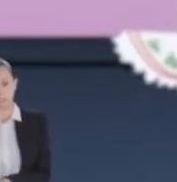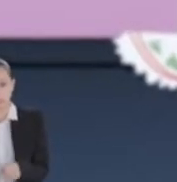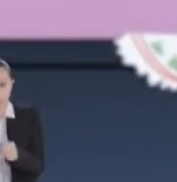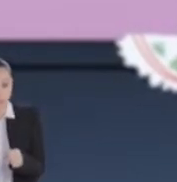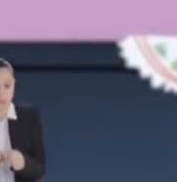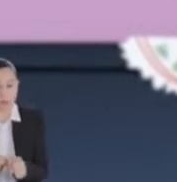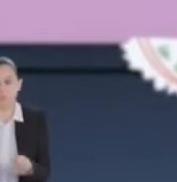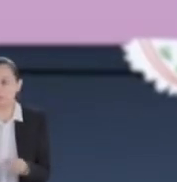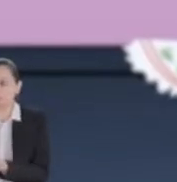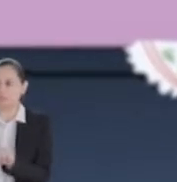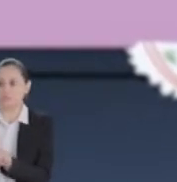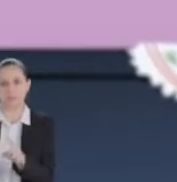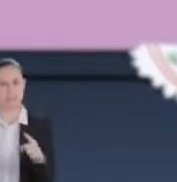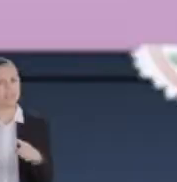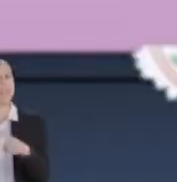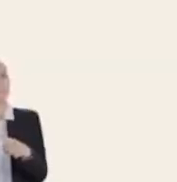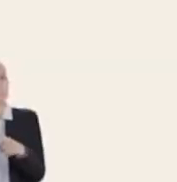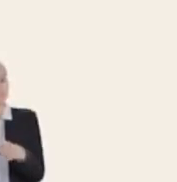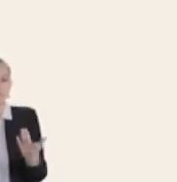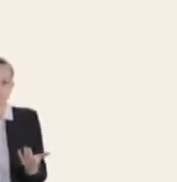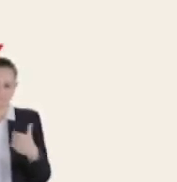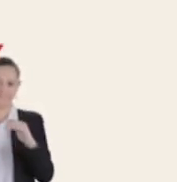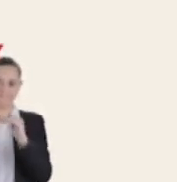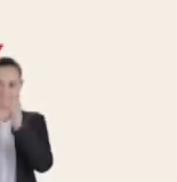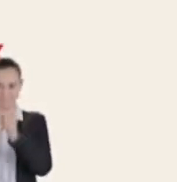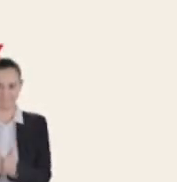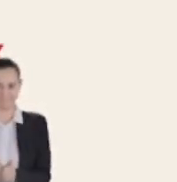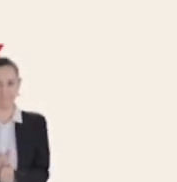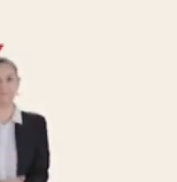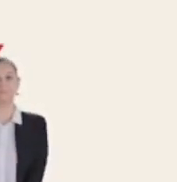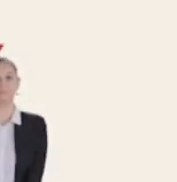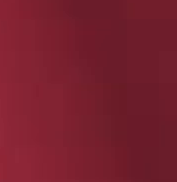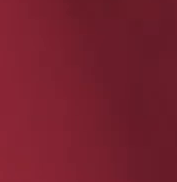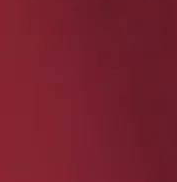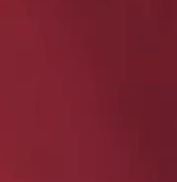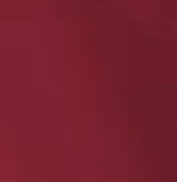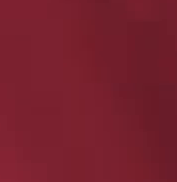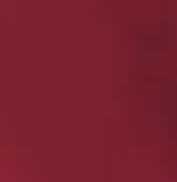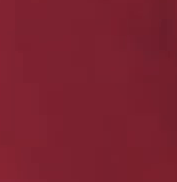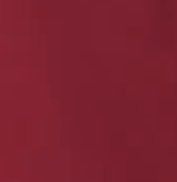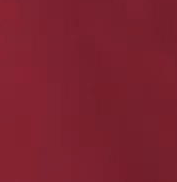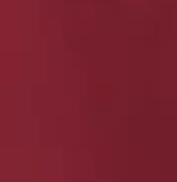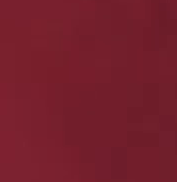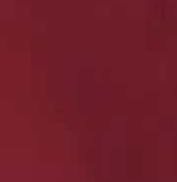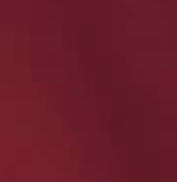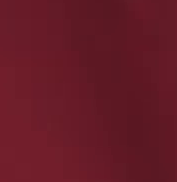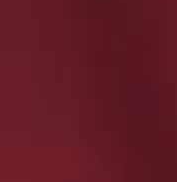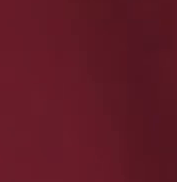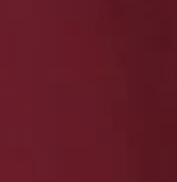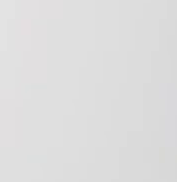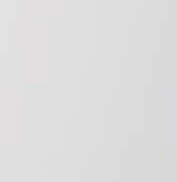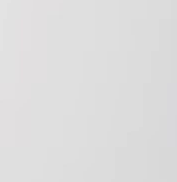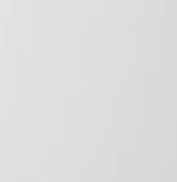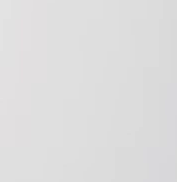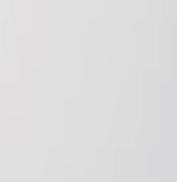asistirá si enferma tu cuidador principal. Y por favor, quédate en casa. Gobierno de México.